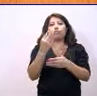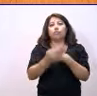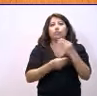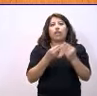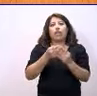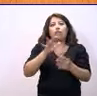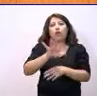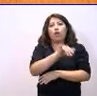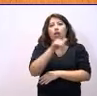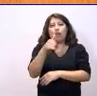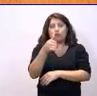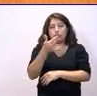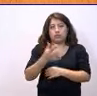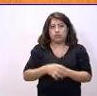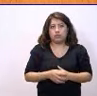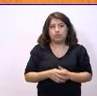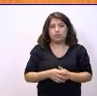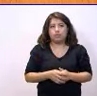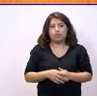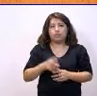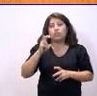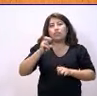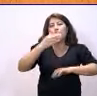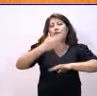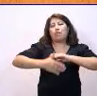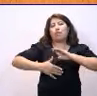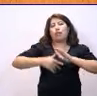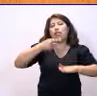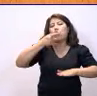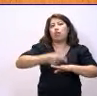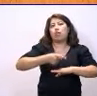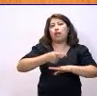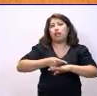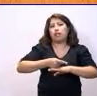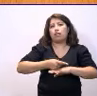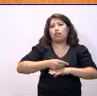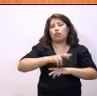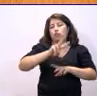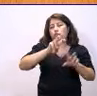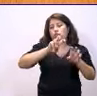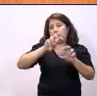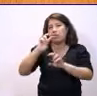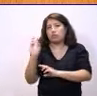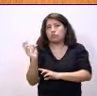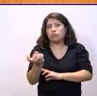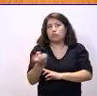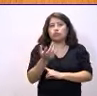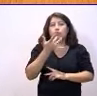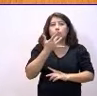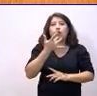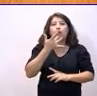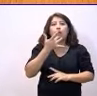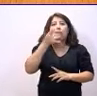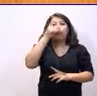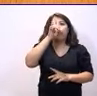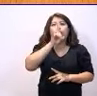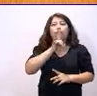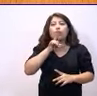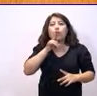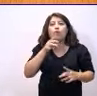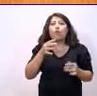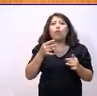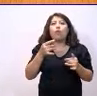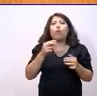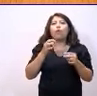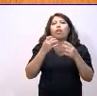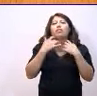aprobación se apruebe. Porque a mí, más allá de la limitación de mandatos, más allá de otra serie de cuestiones importantes, como por ejemplo la figura de si tiene que ser el